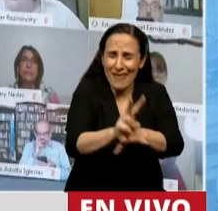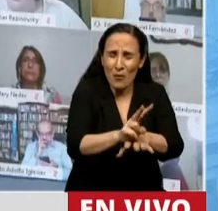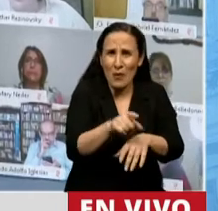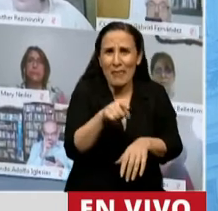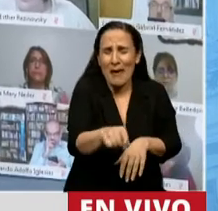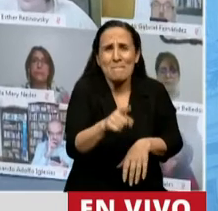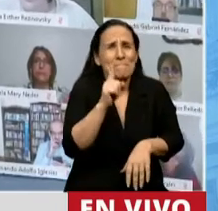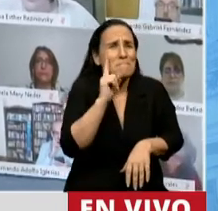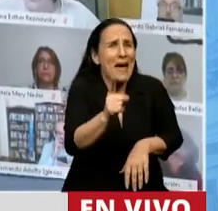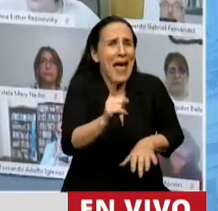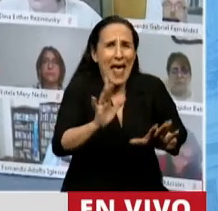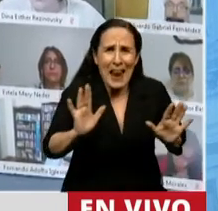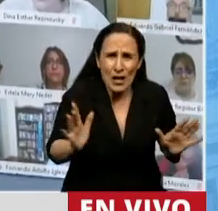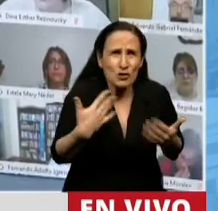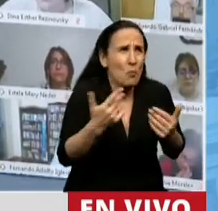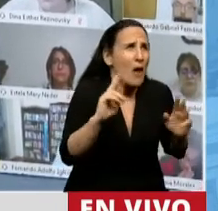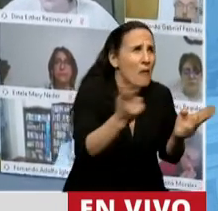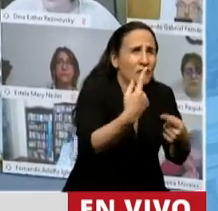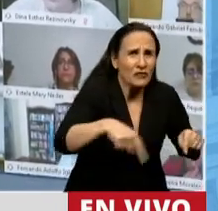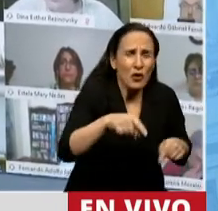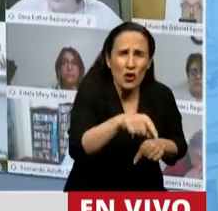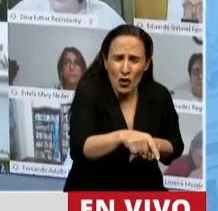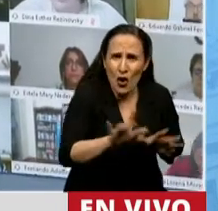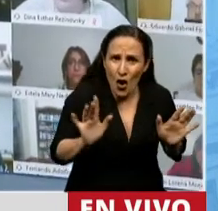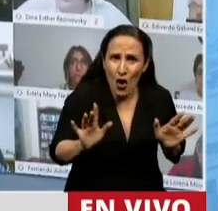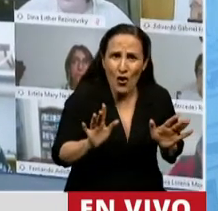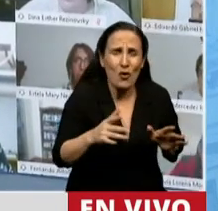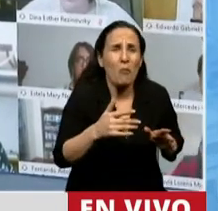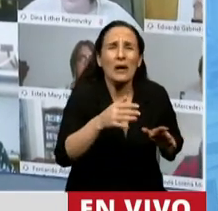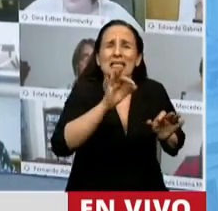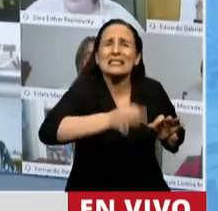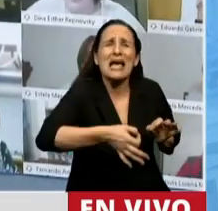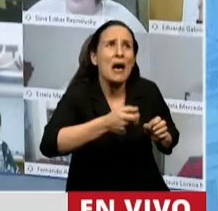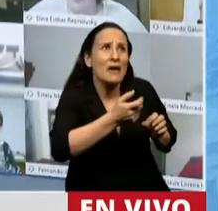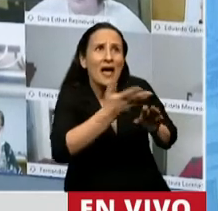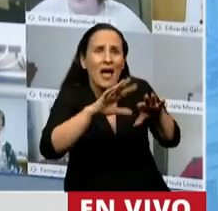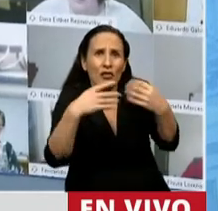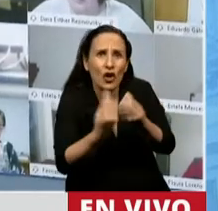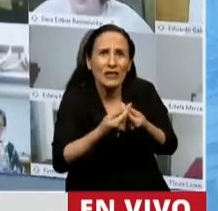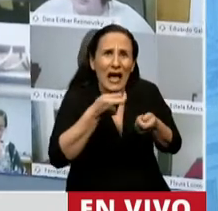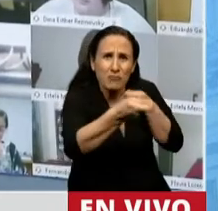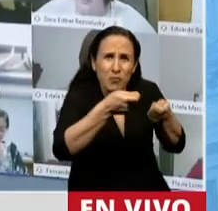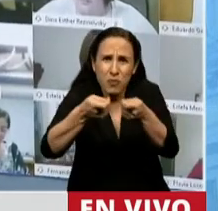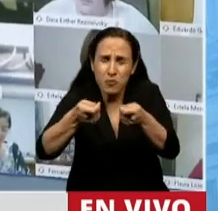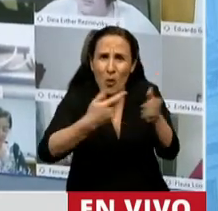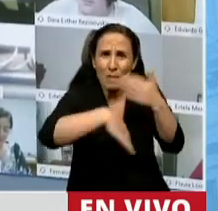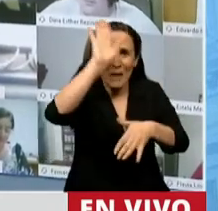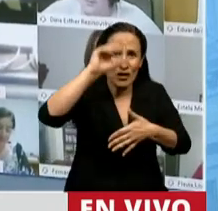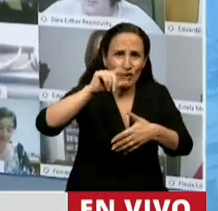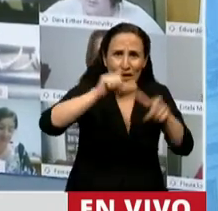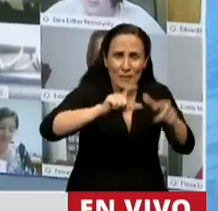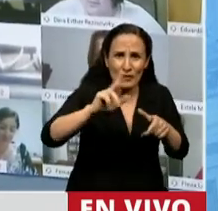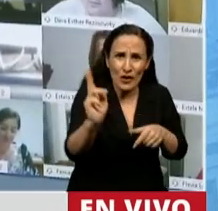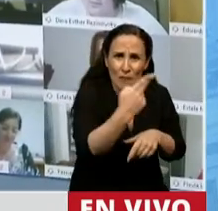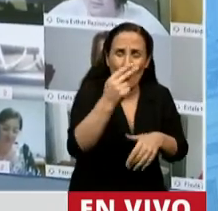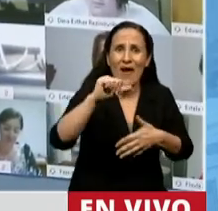concentrando más de la mitad de esos asesinatos a nivel mundial. Y es en